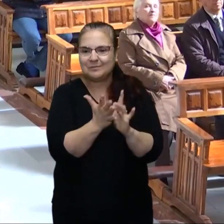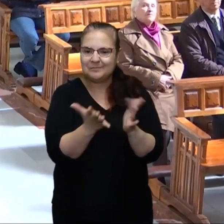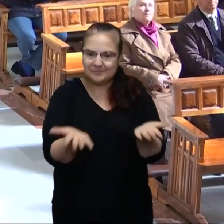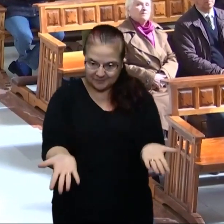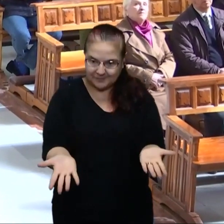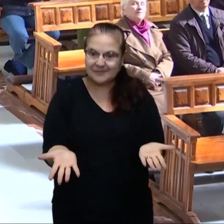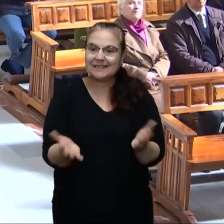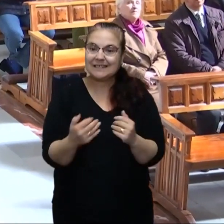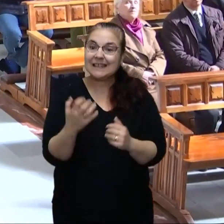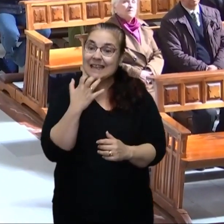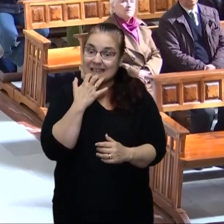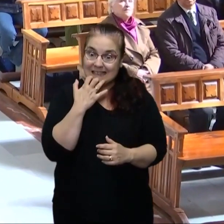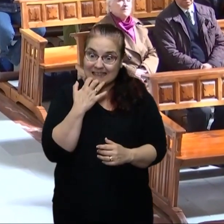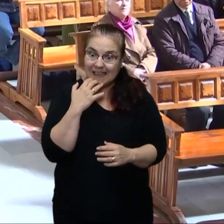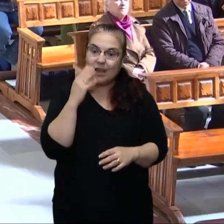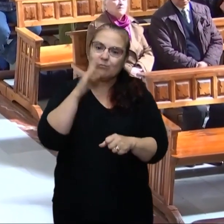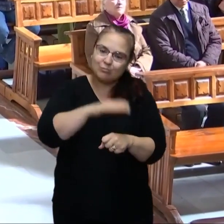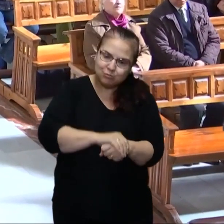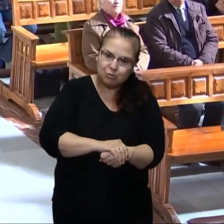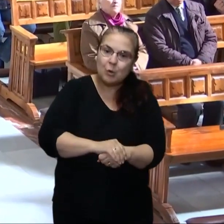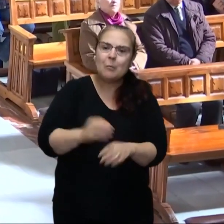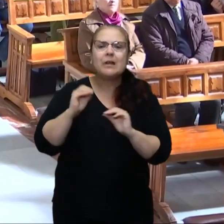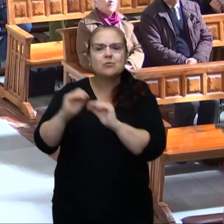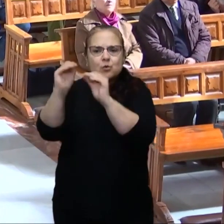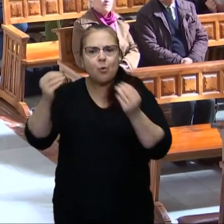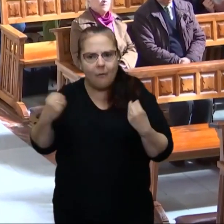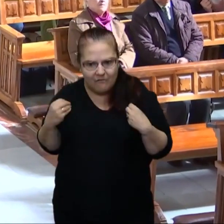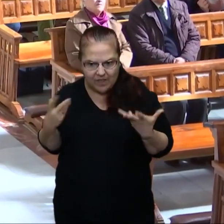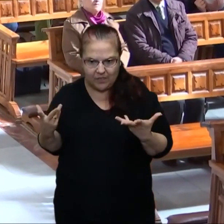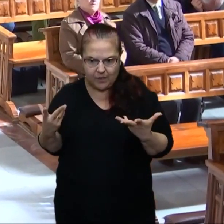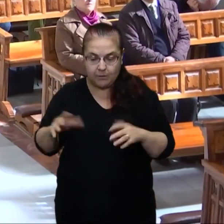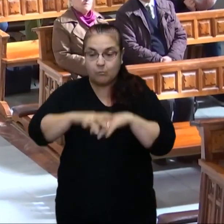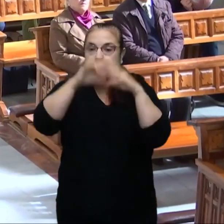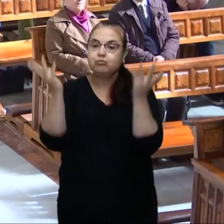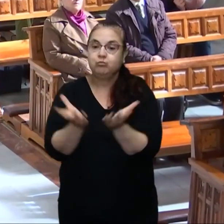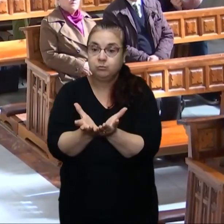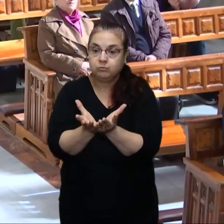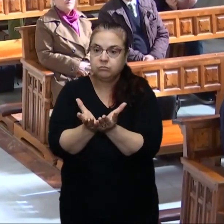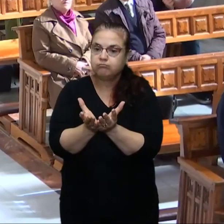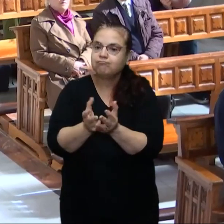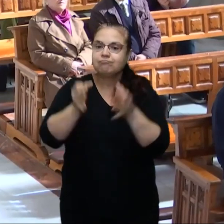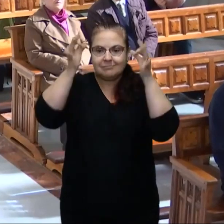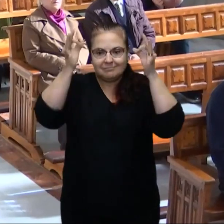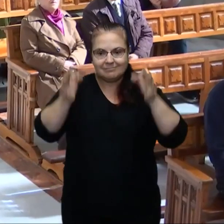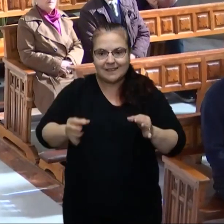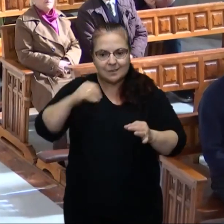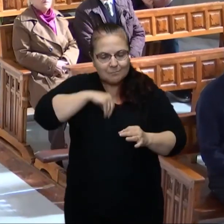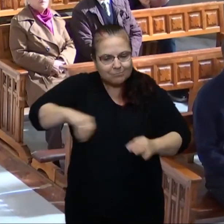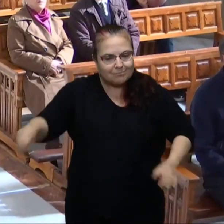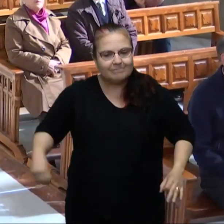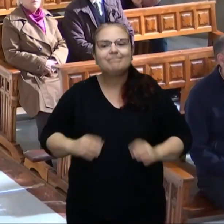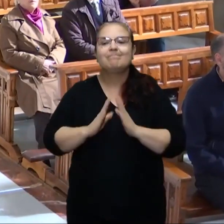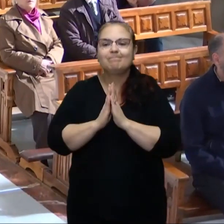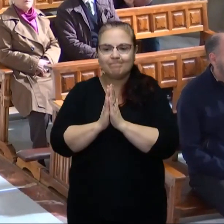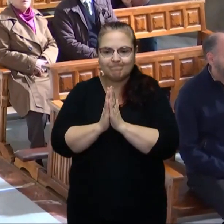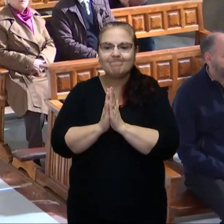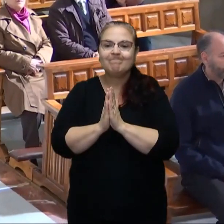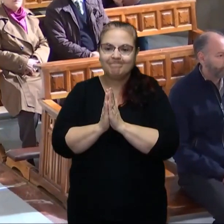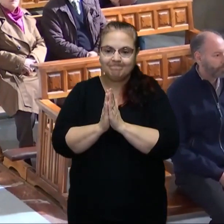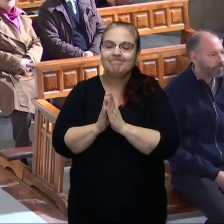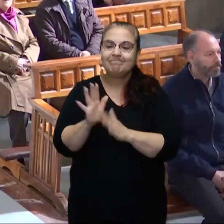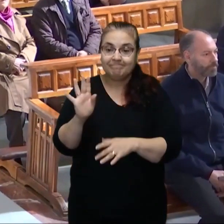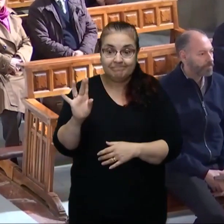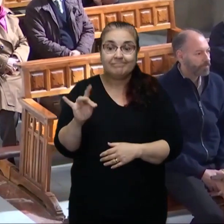Quien las lleva a cabo en su vida, según los criterios del mundo, es el Espíritu Santo. Si